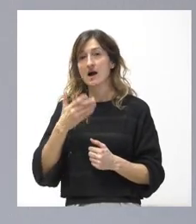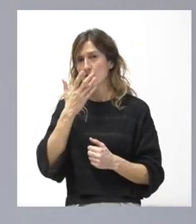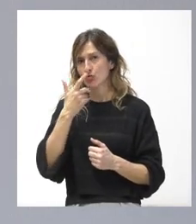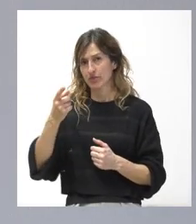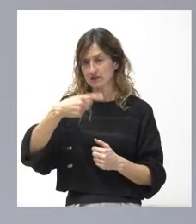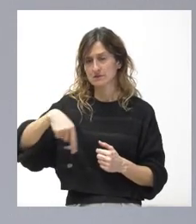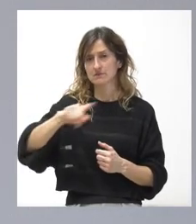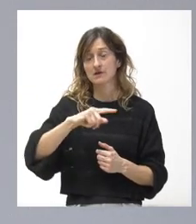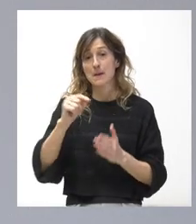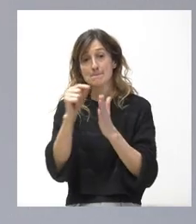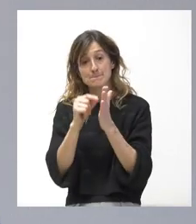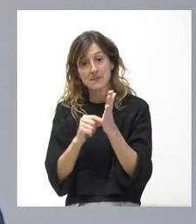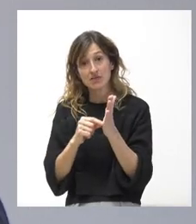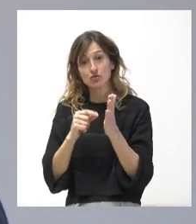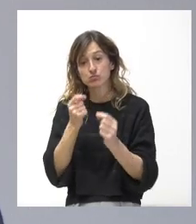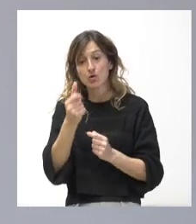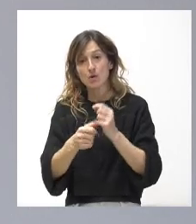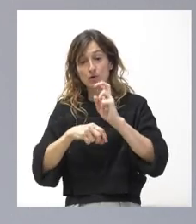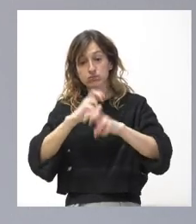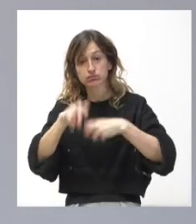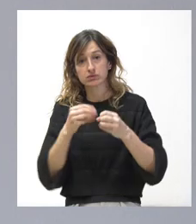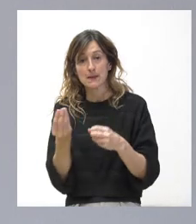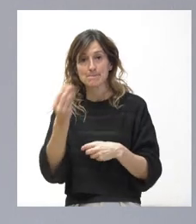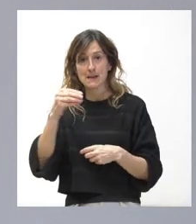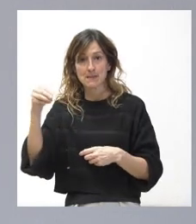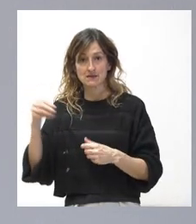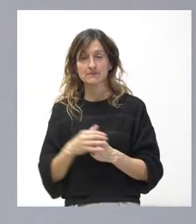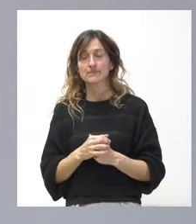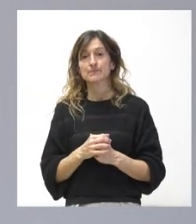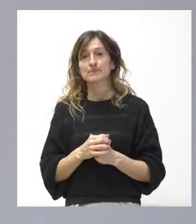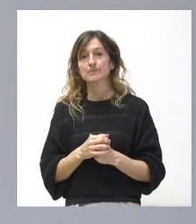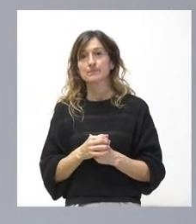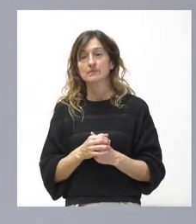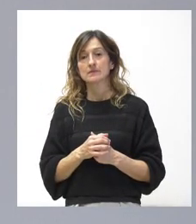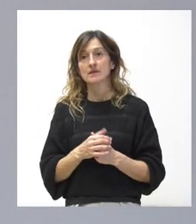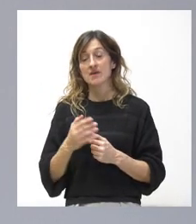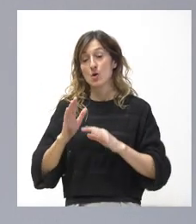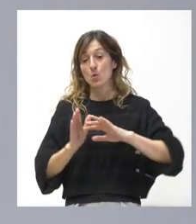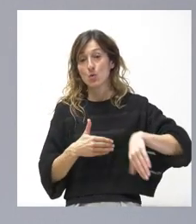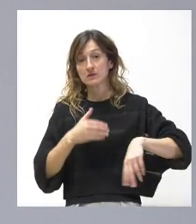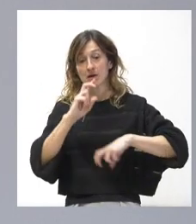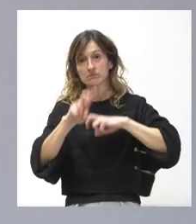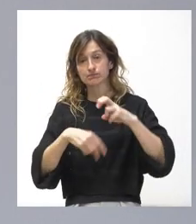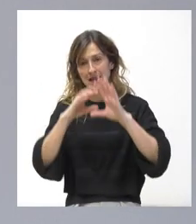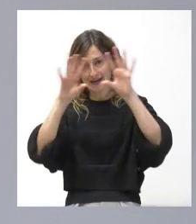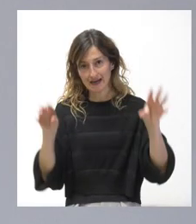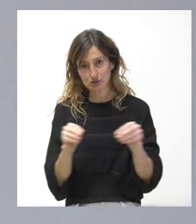una serie de medios que se han ido actualizando y ampliando y que la actualización y la última actualización les resumo.